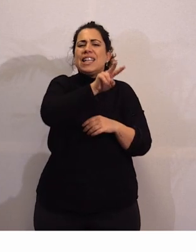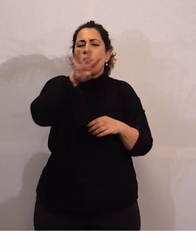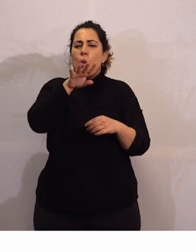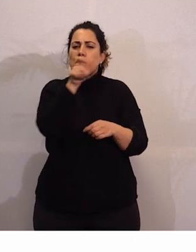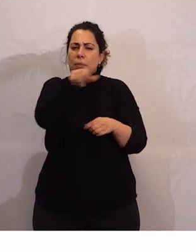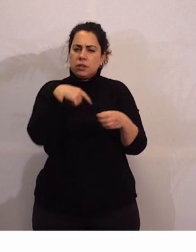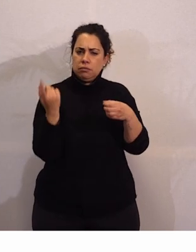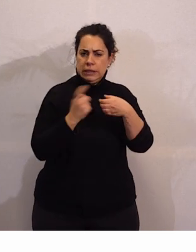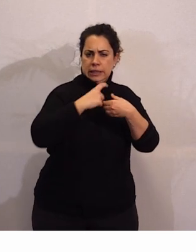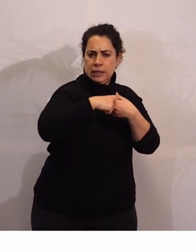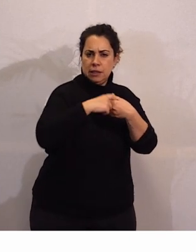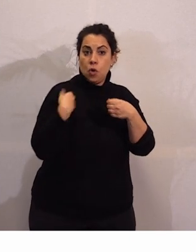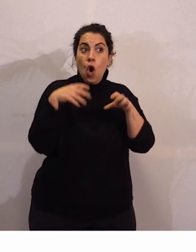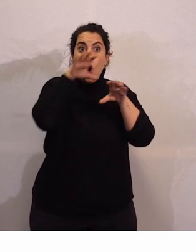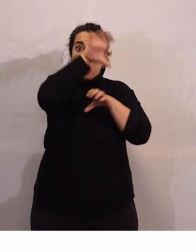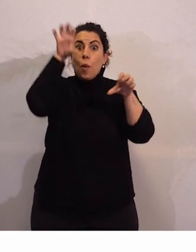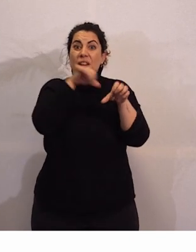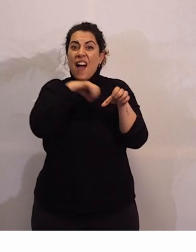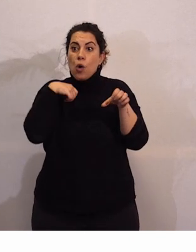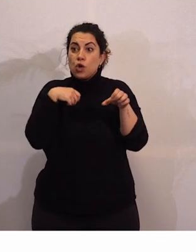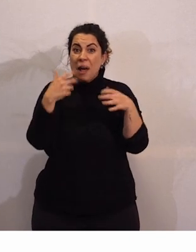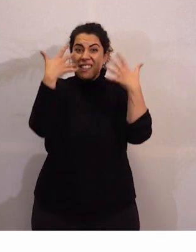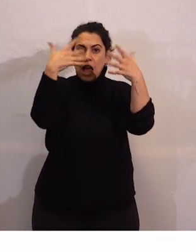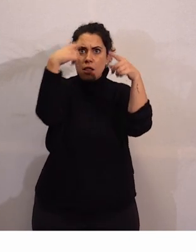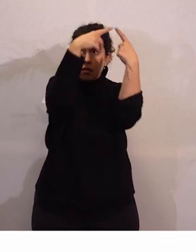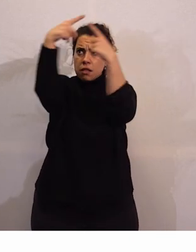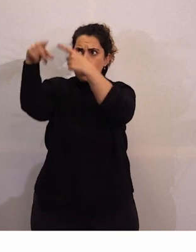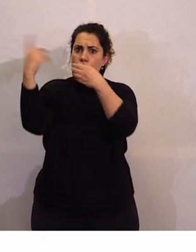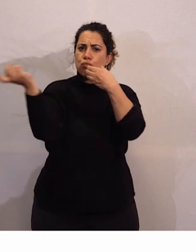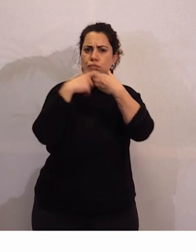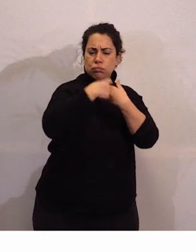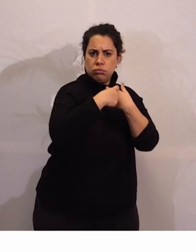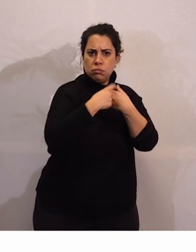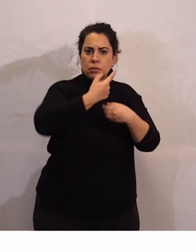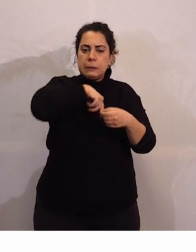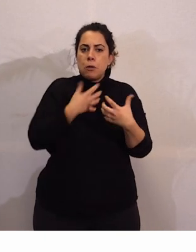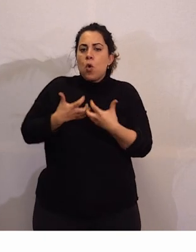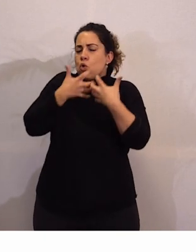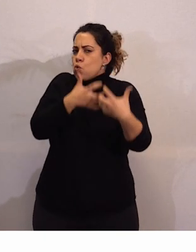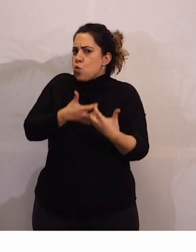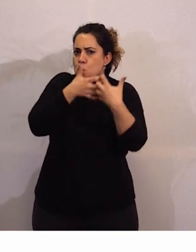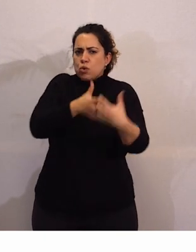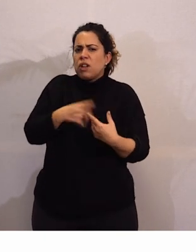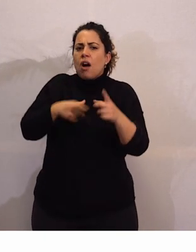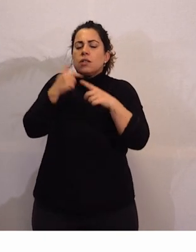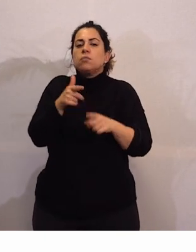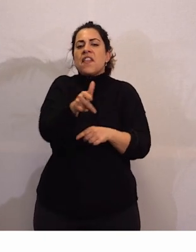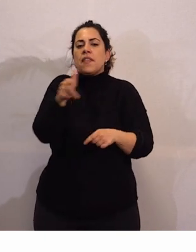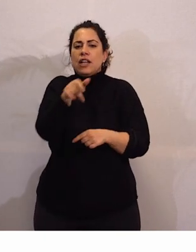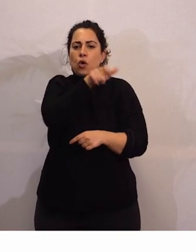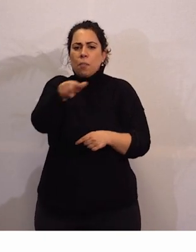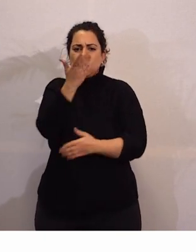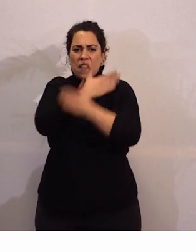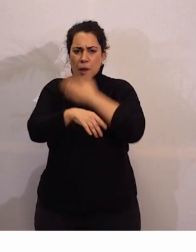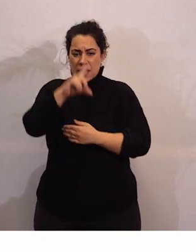de 10 comunidades autónomas que luchamos por los derechos de las personas con discapacidad